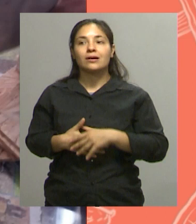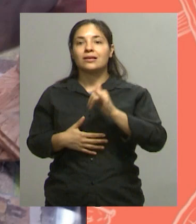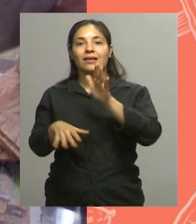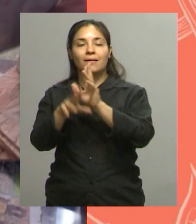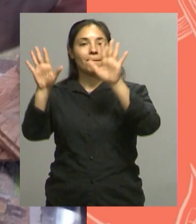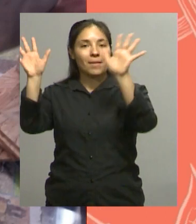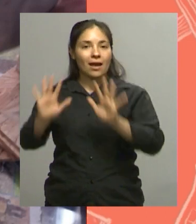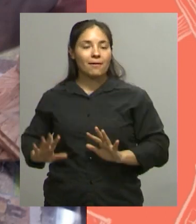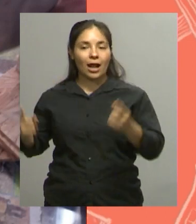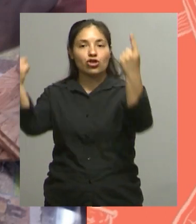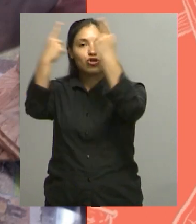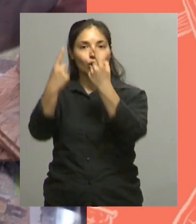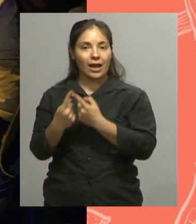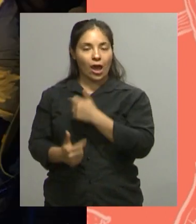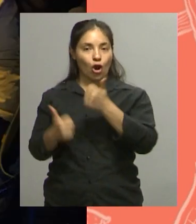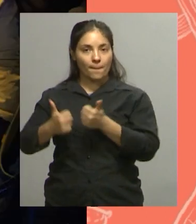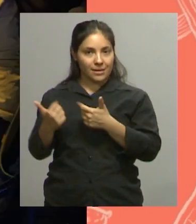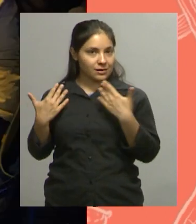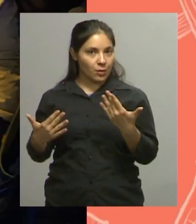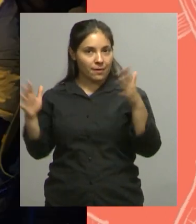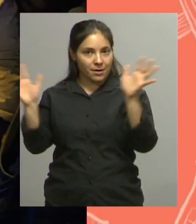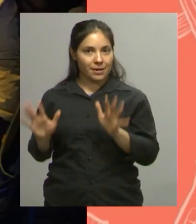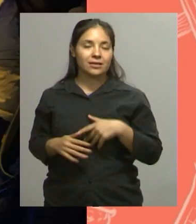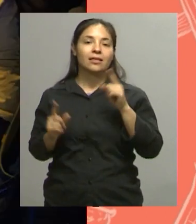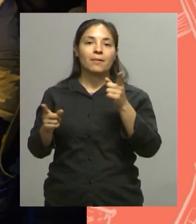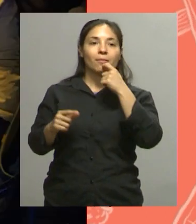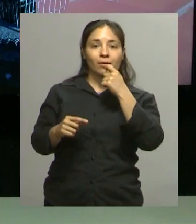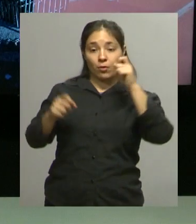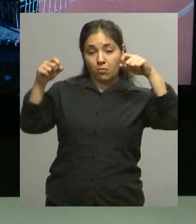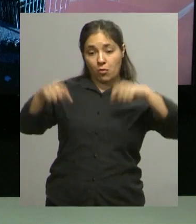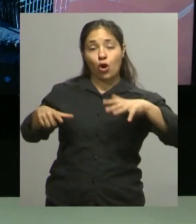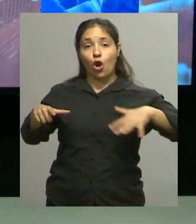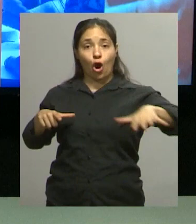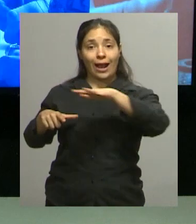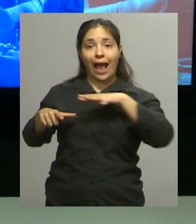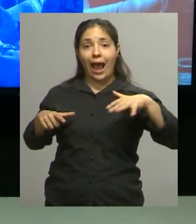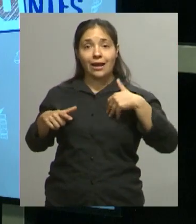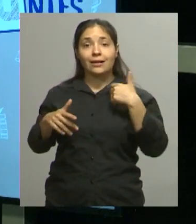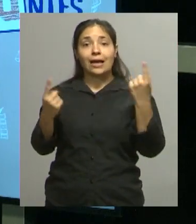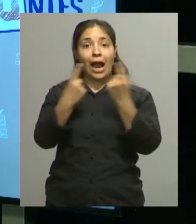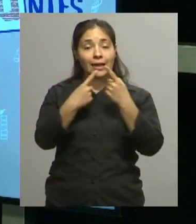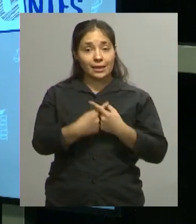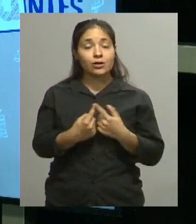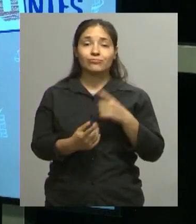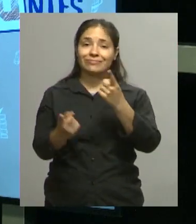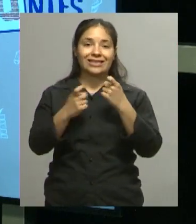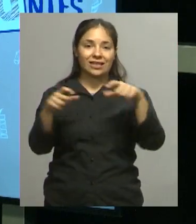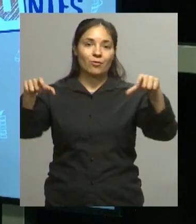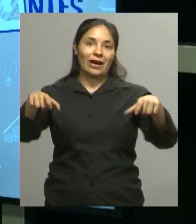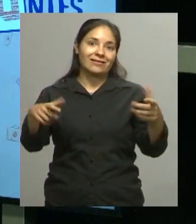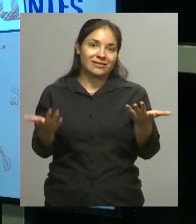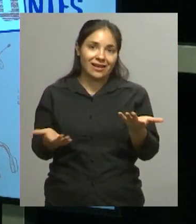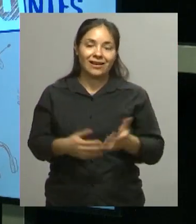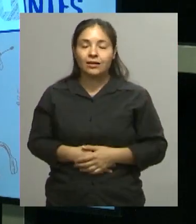competencias, los torneos Los torneos, claro Para poder ser locales necesitan alquilar una casa Y, a ver, ahora la pregunta es ¿Cómo